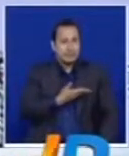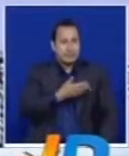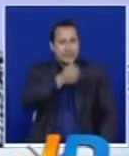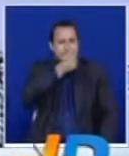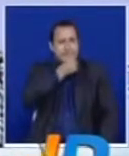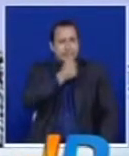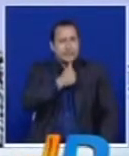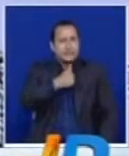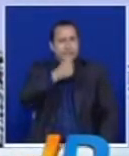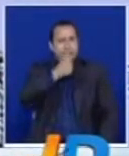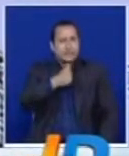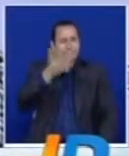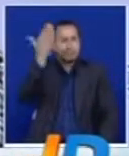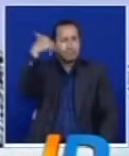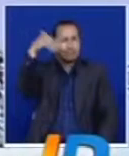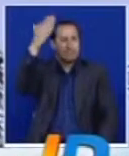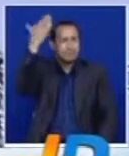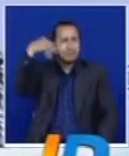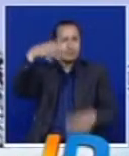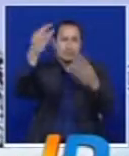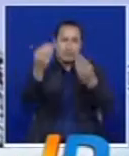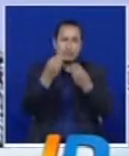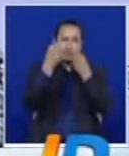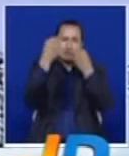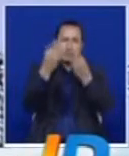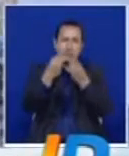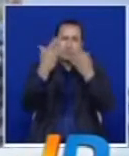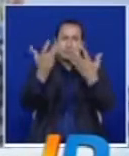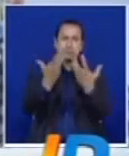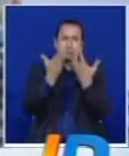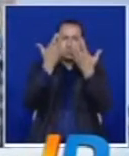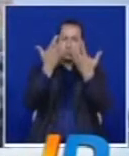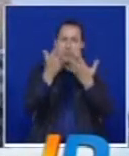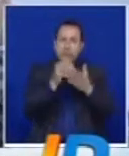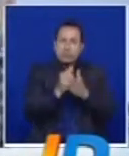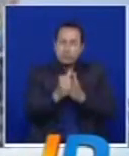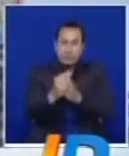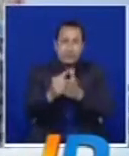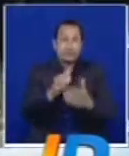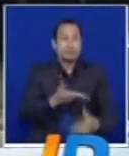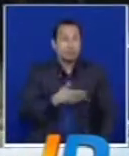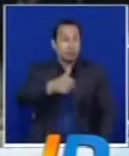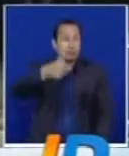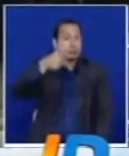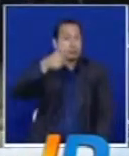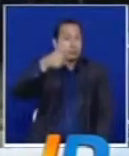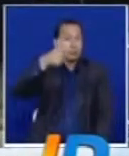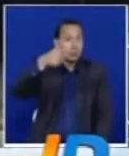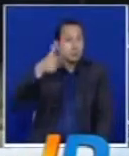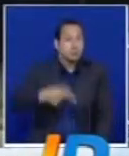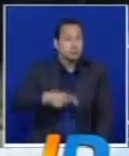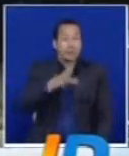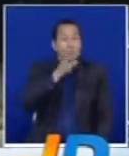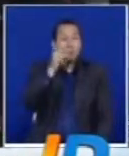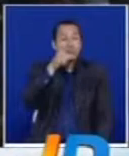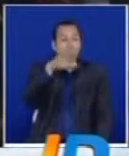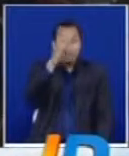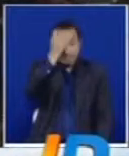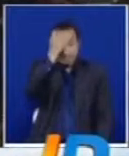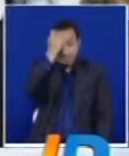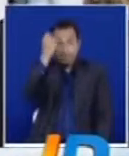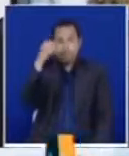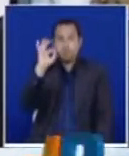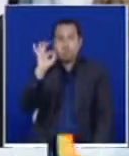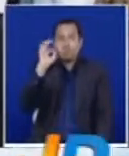de educar o de llevarme. El bonaverense, que hoy es un prestigioso docente en varias universidades de los